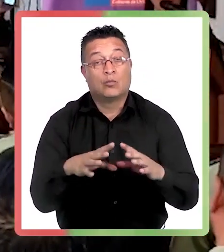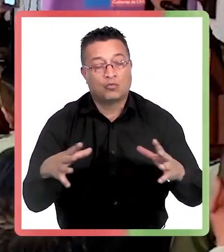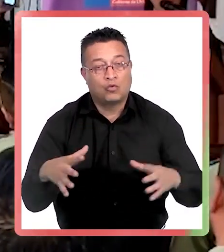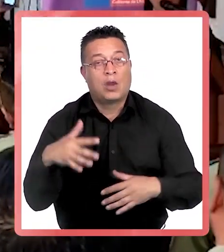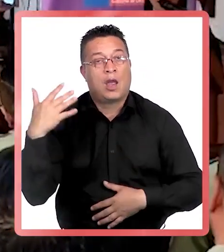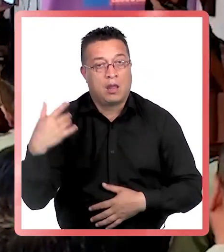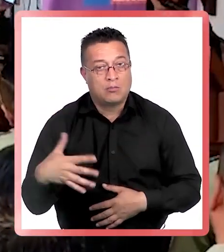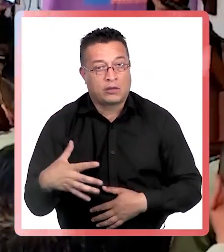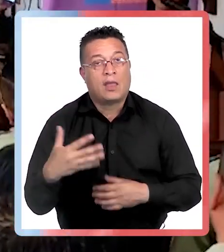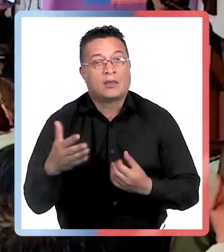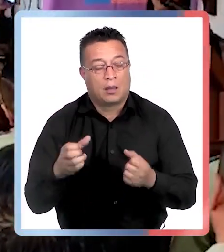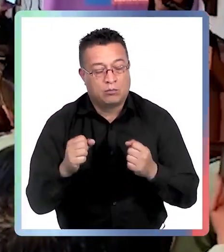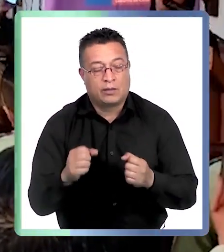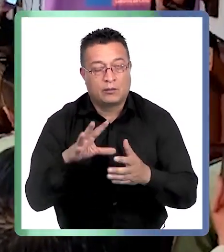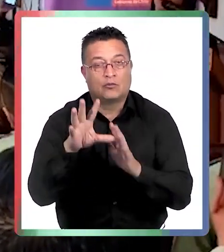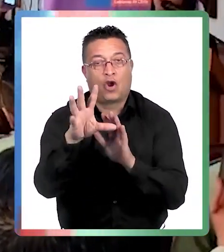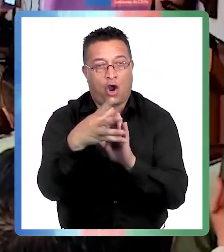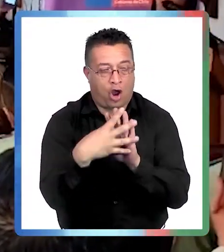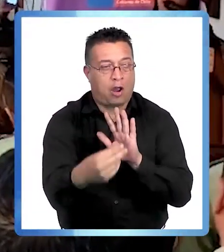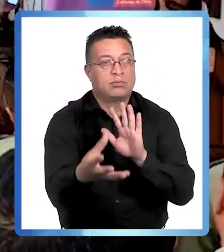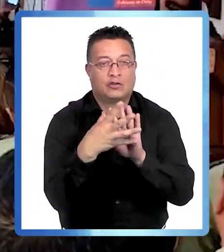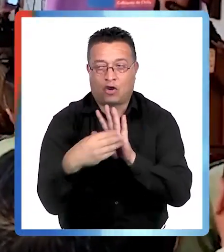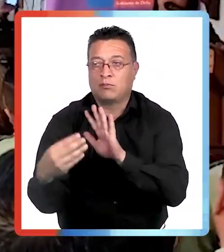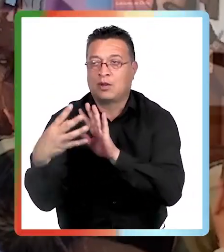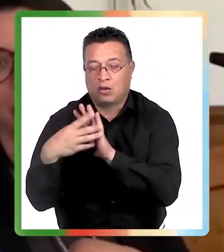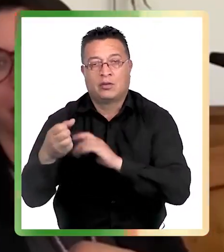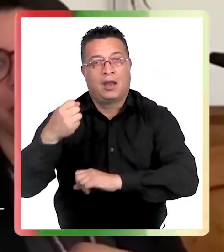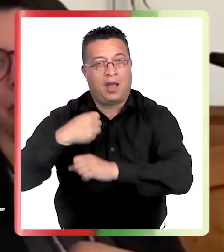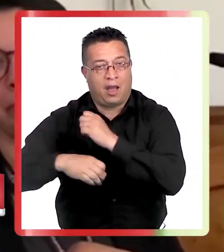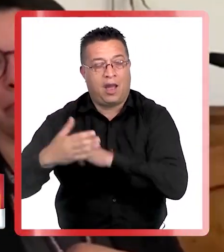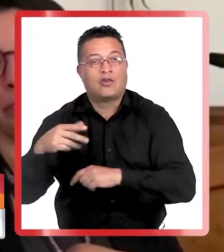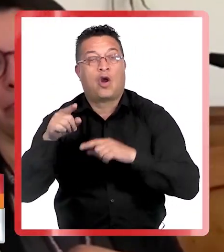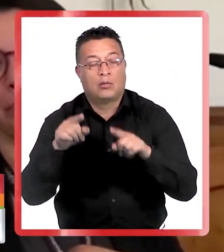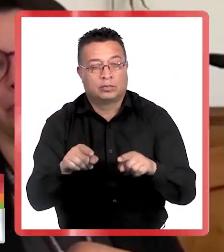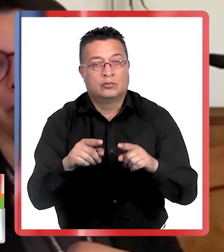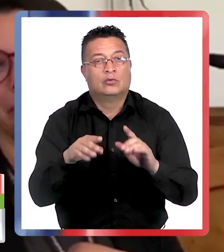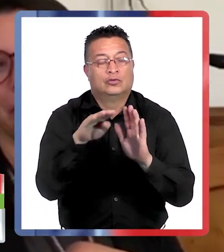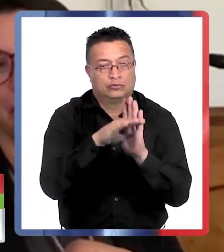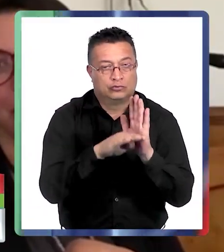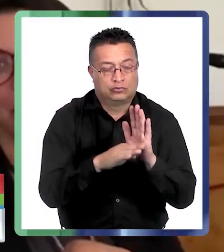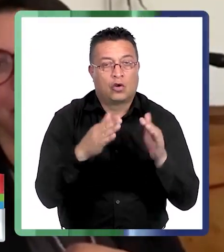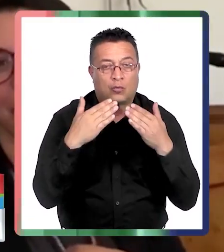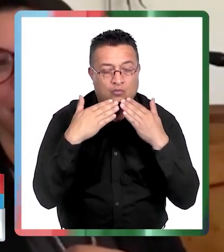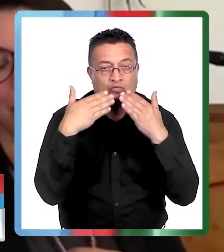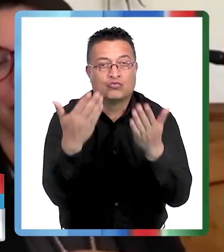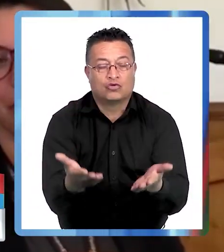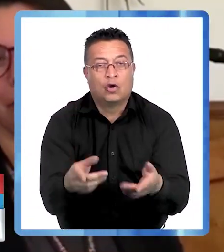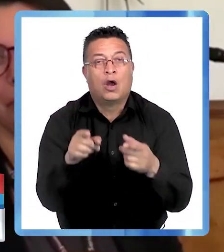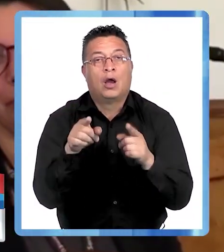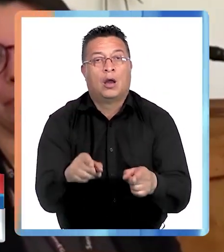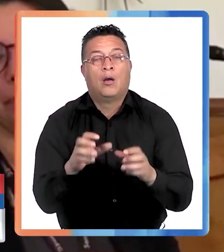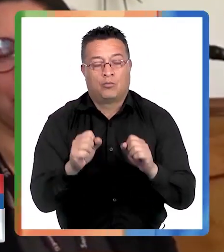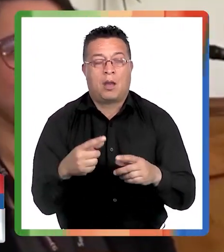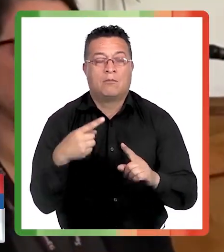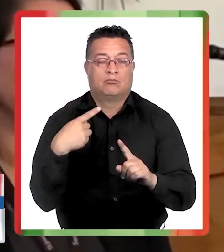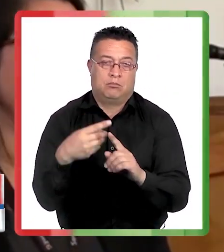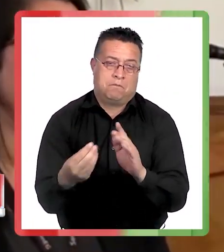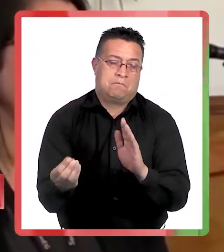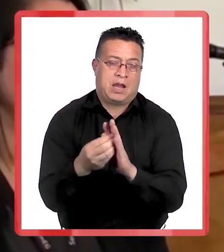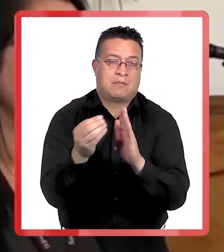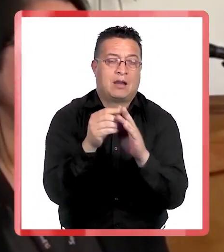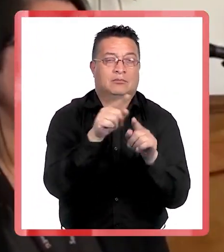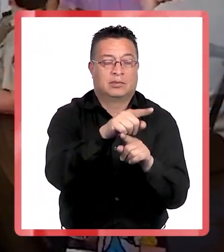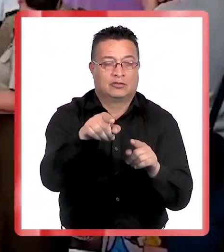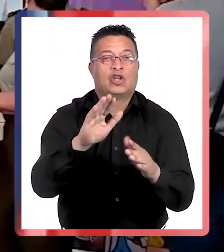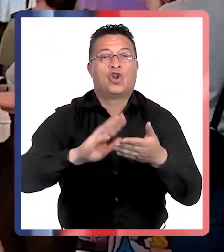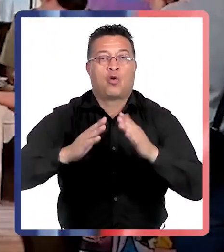importante que espero que se vaya replicando durante los otros años. Con esta herramienta que se les entregan, sean un efecto multiplicador entre ellos y así